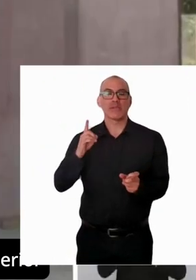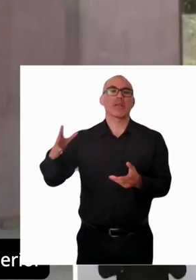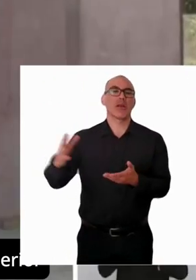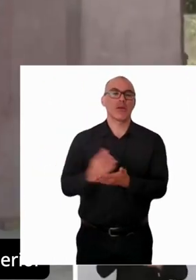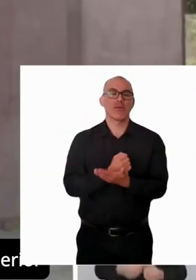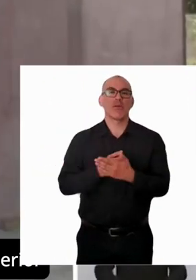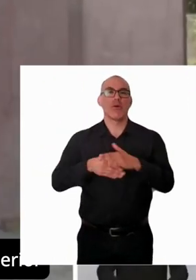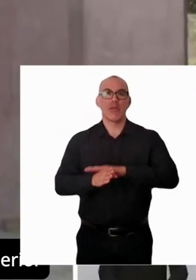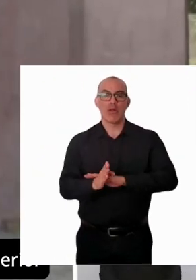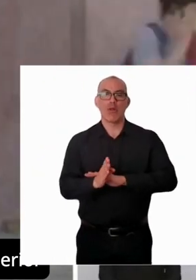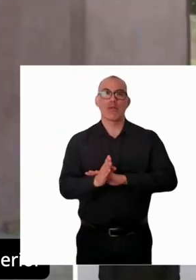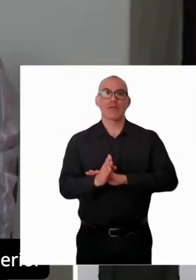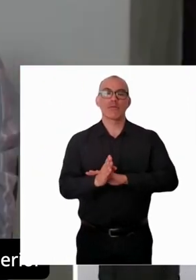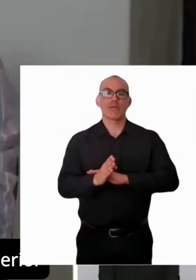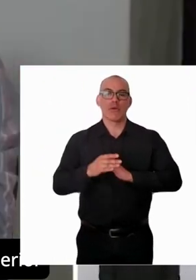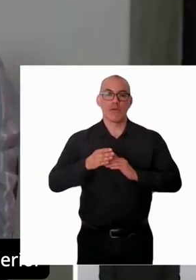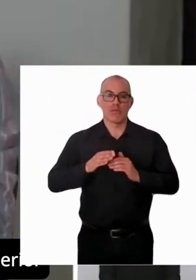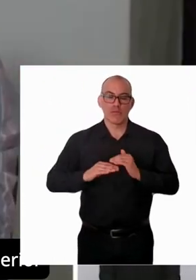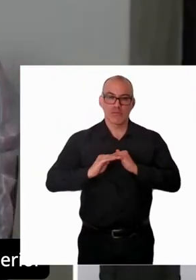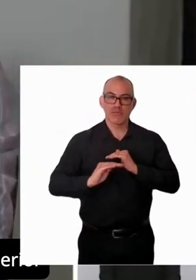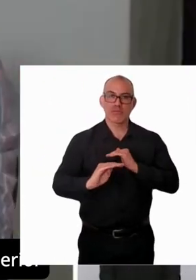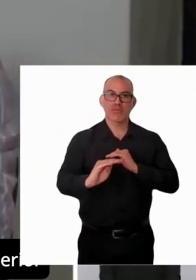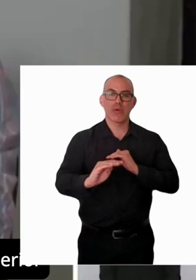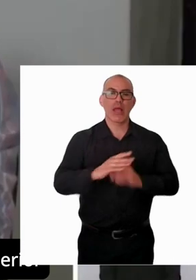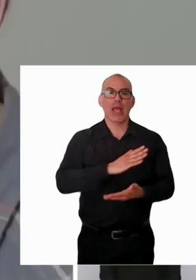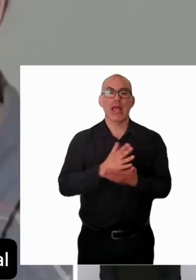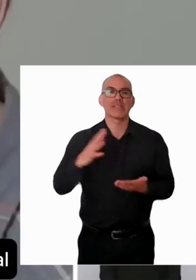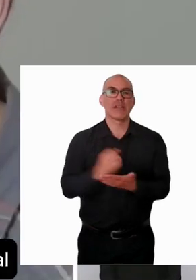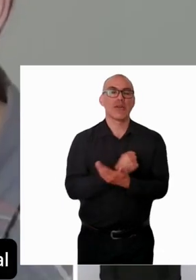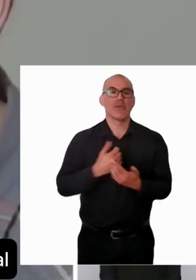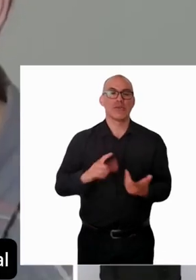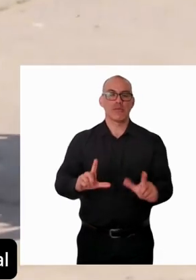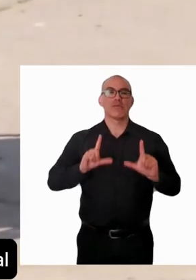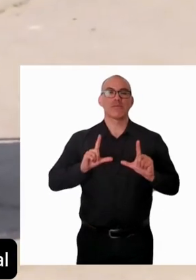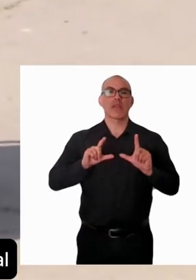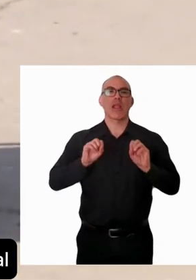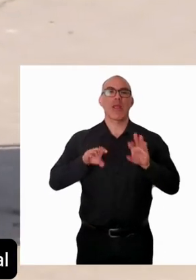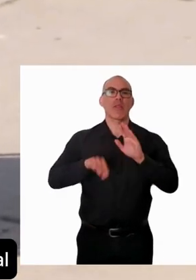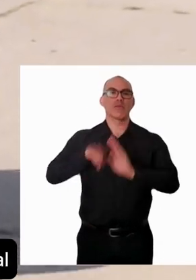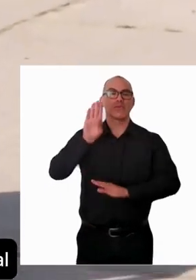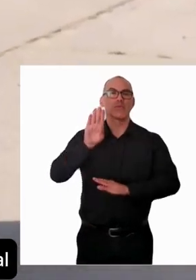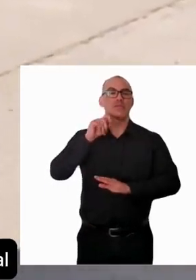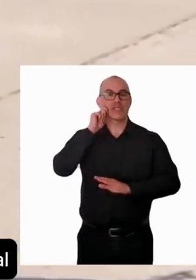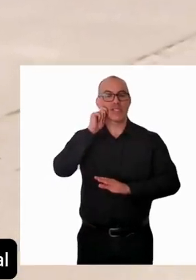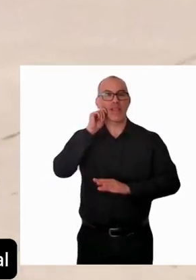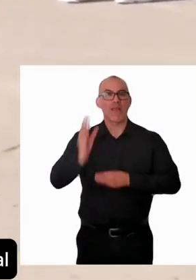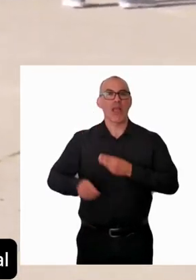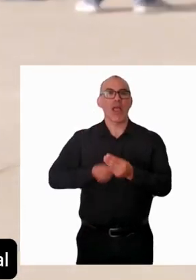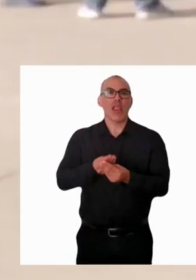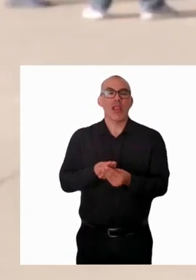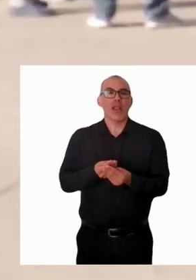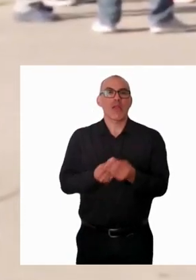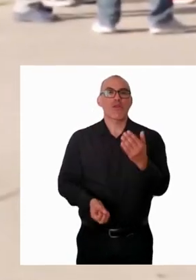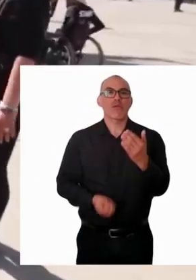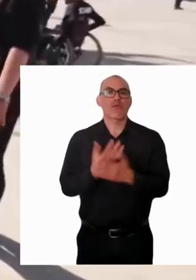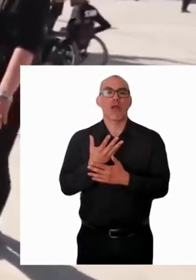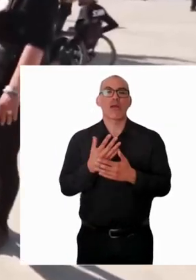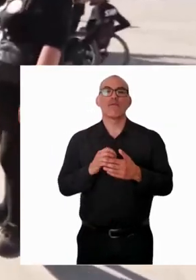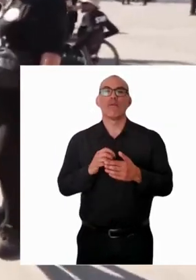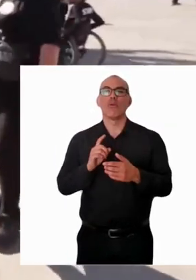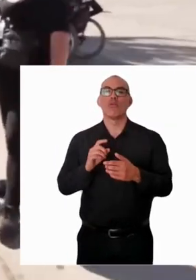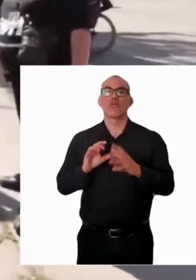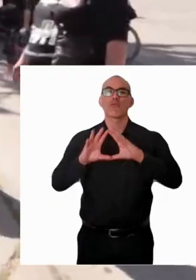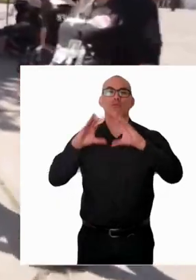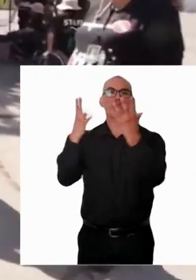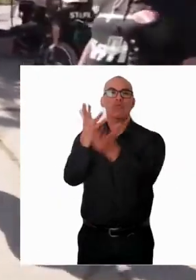permanecer y egresar del sistema de educación superior contribuirá a una incorporación al mundo laboral con más y mejores